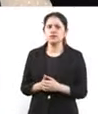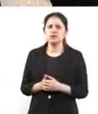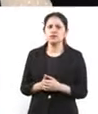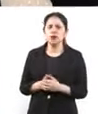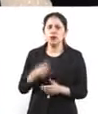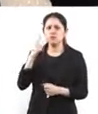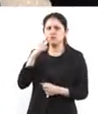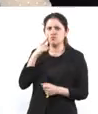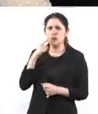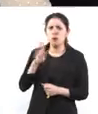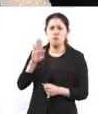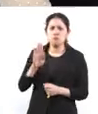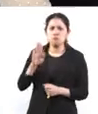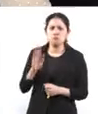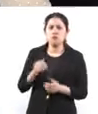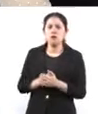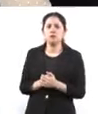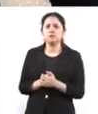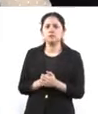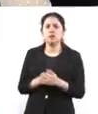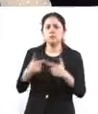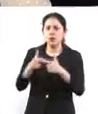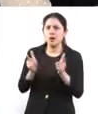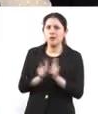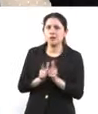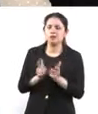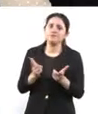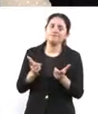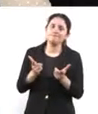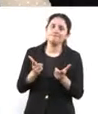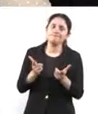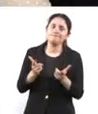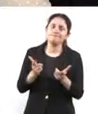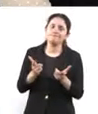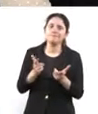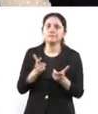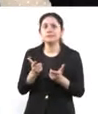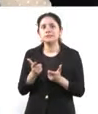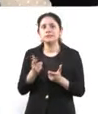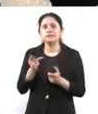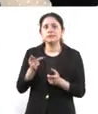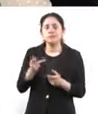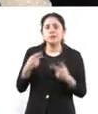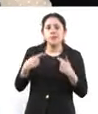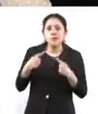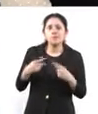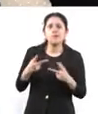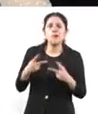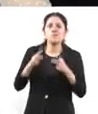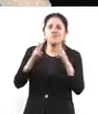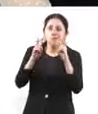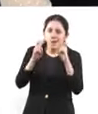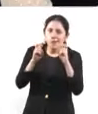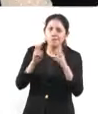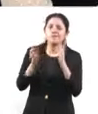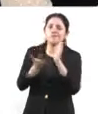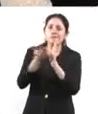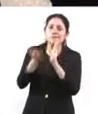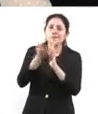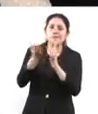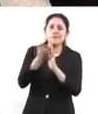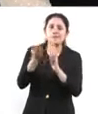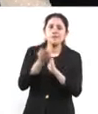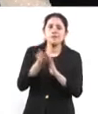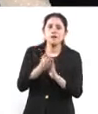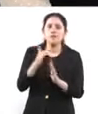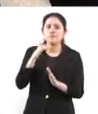operandi con el que operaba el… No puedo decir esa palabra. La corrupción inmobiliaria. Se habla aquí